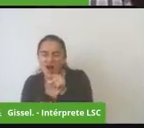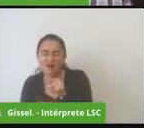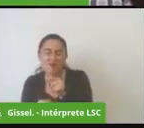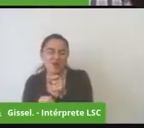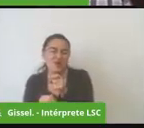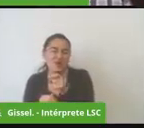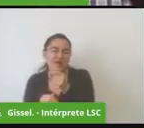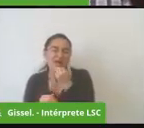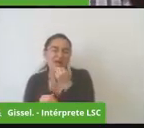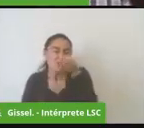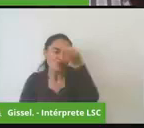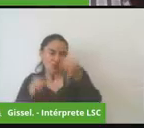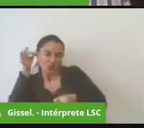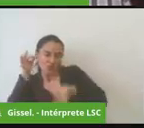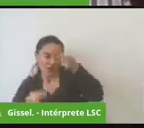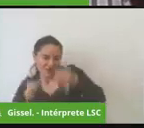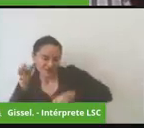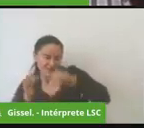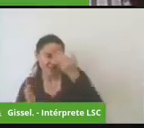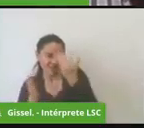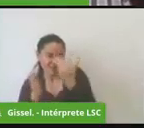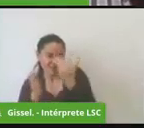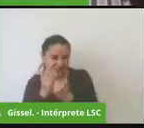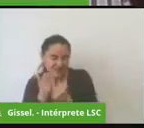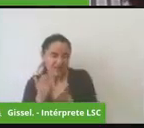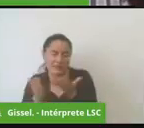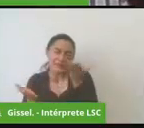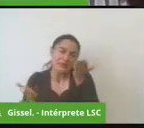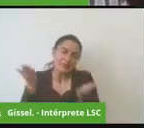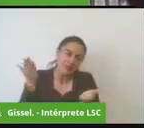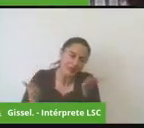garantías que usted que ustedes mismos